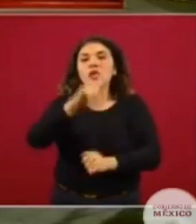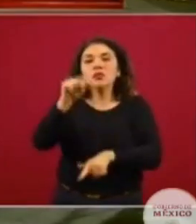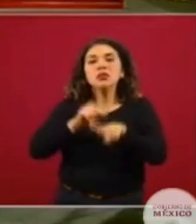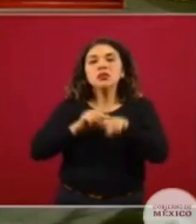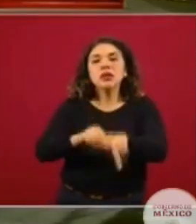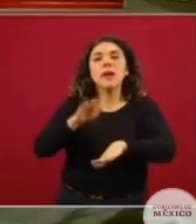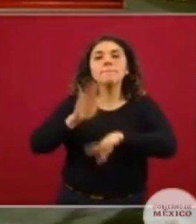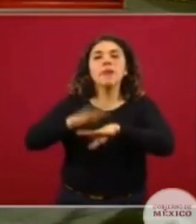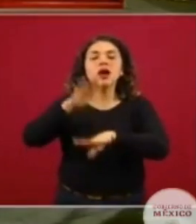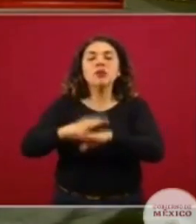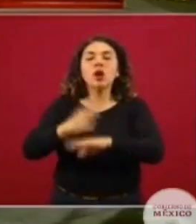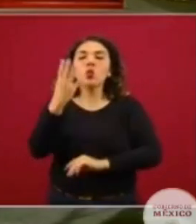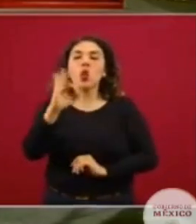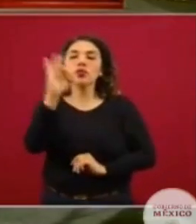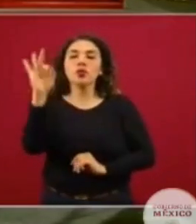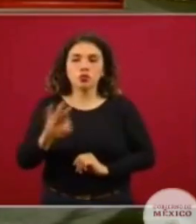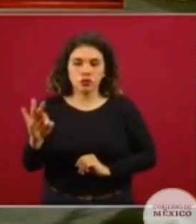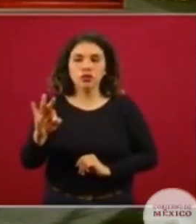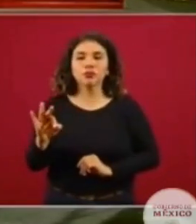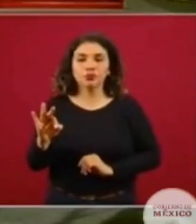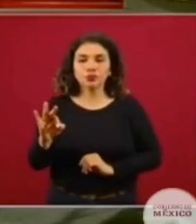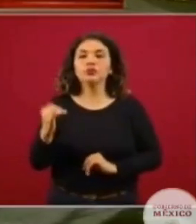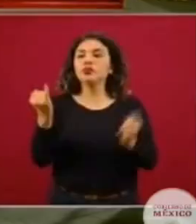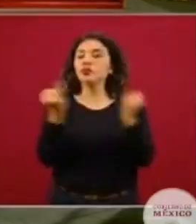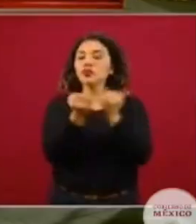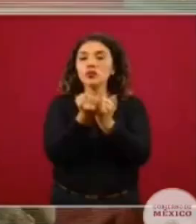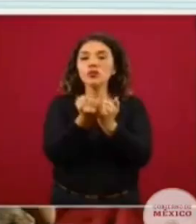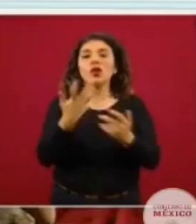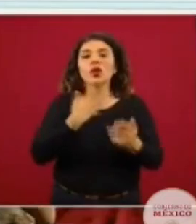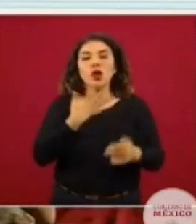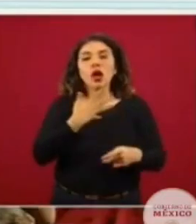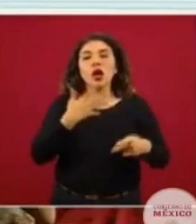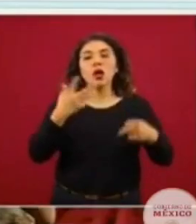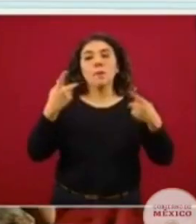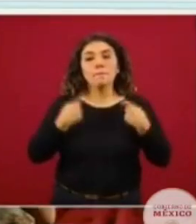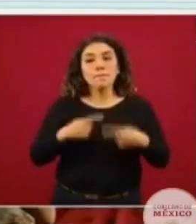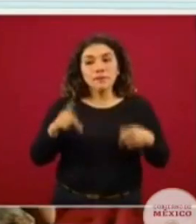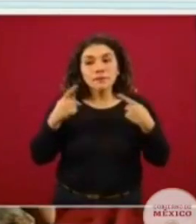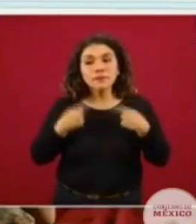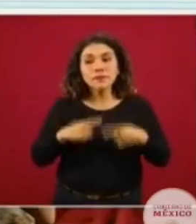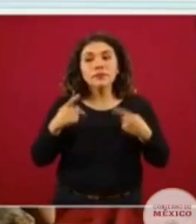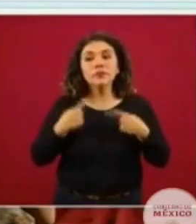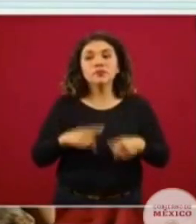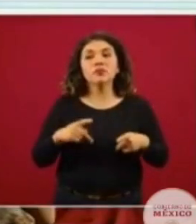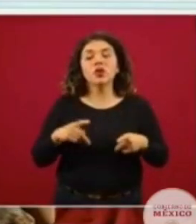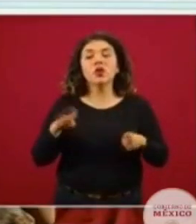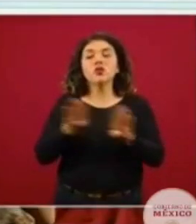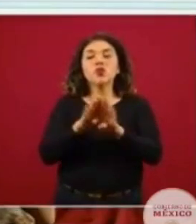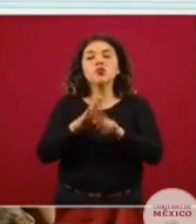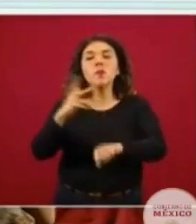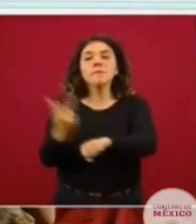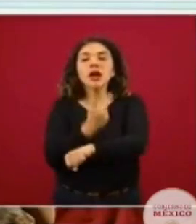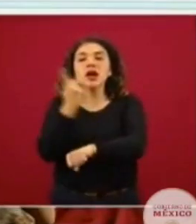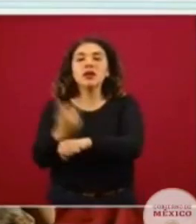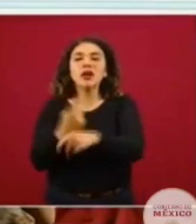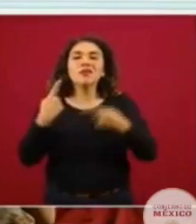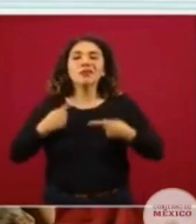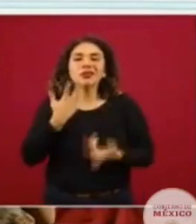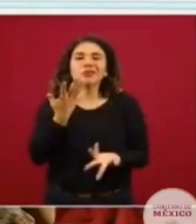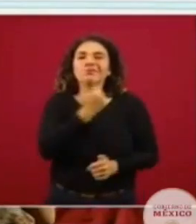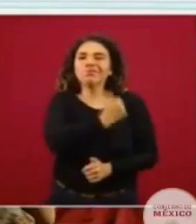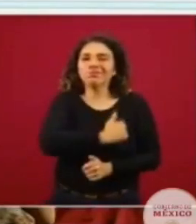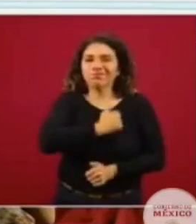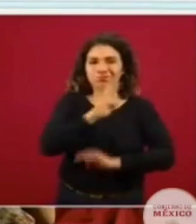incrementándose con un más 4 ciento, así también la presentación y la ocurrencia de las lamentables